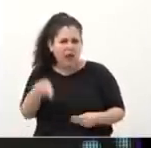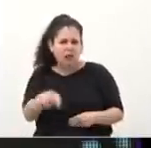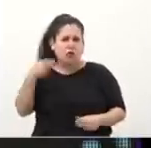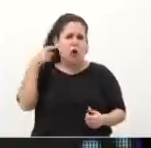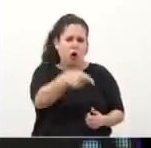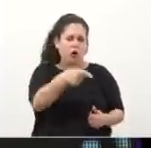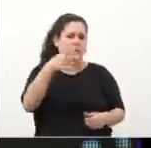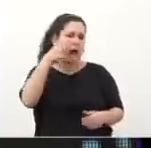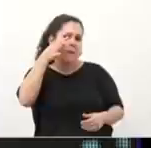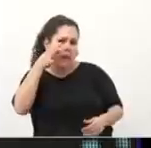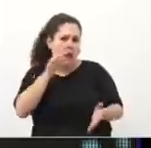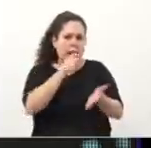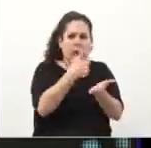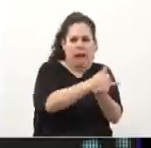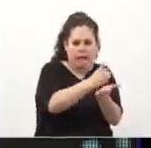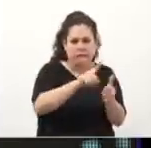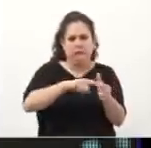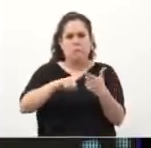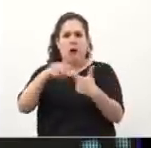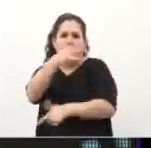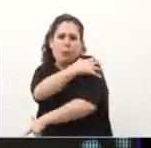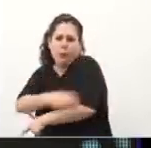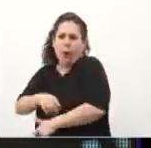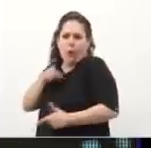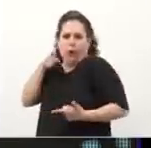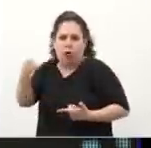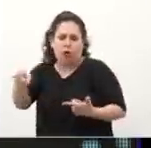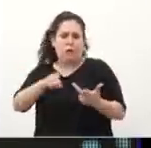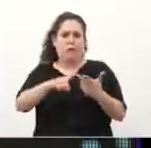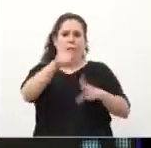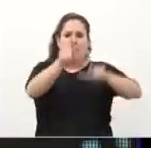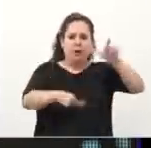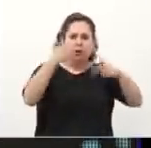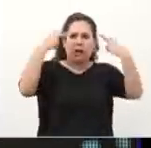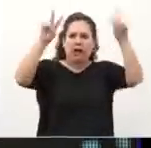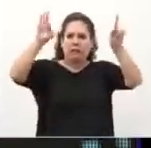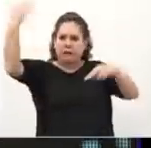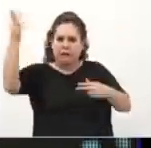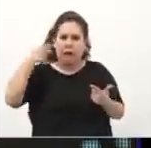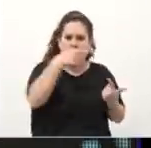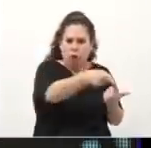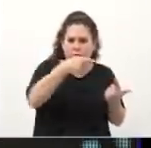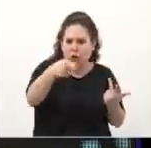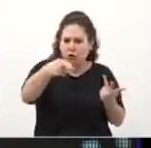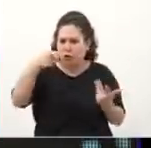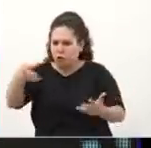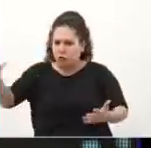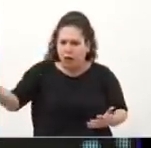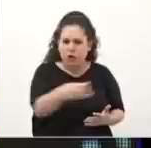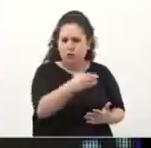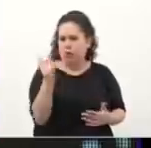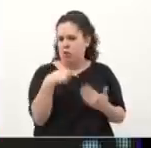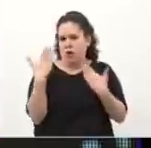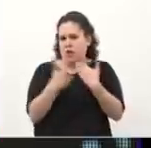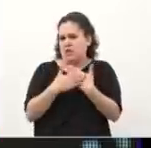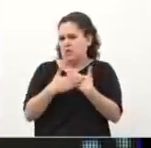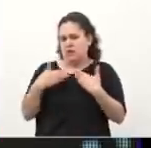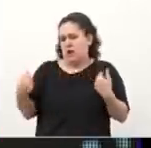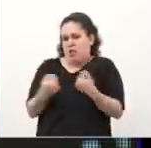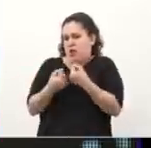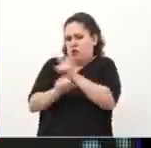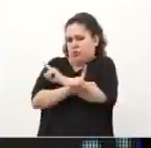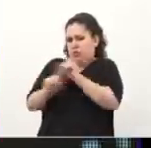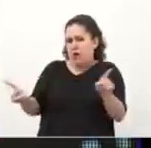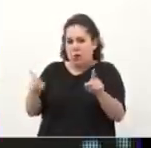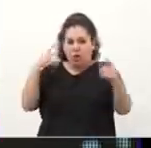juventud, apunta contra los pobres, apunta contra los migrantes. Y por lo tanto el Frente de Izquierda no comparte esta idea de crear cámaras por todos lados.